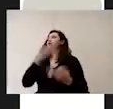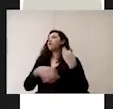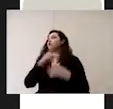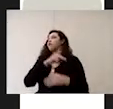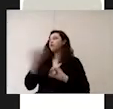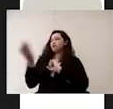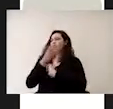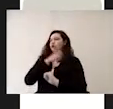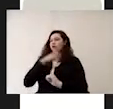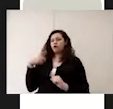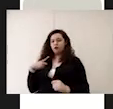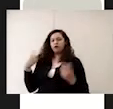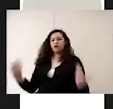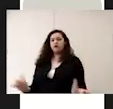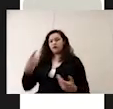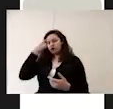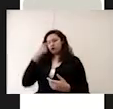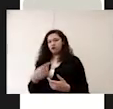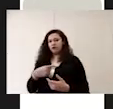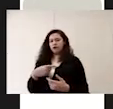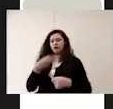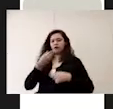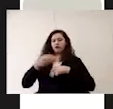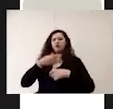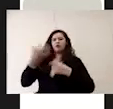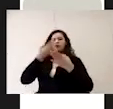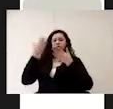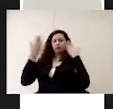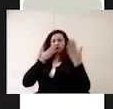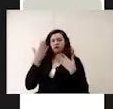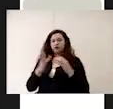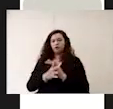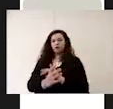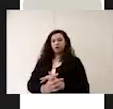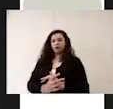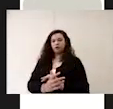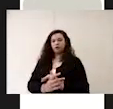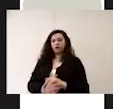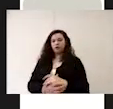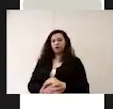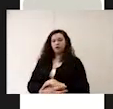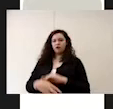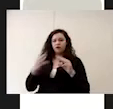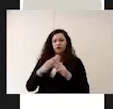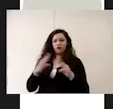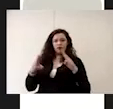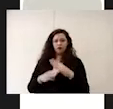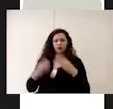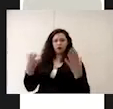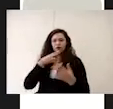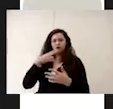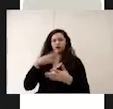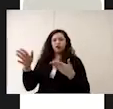para esto se debe disminuir el número de estudiantes disminuir el intercambio de herramientas y utensilios y además